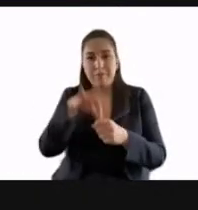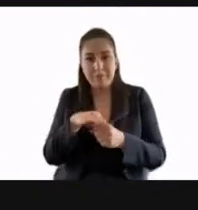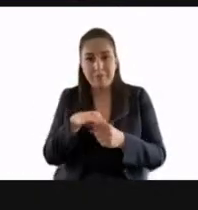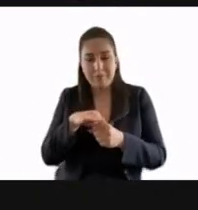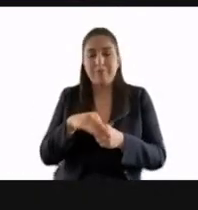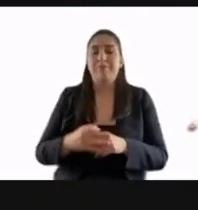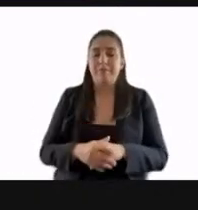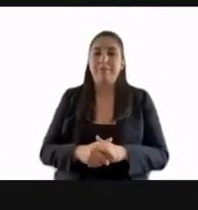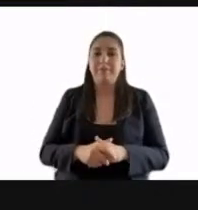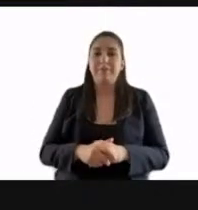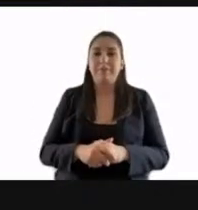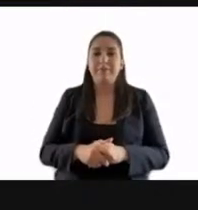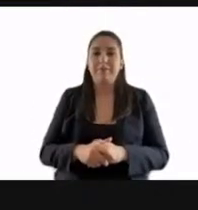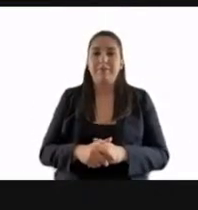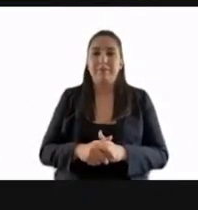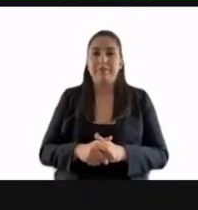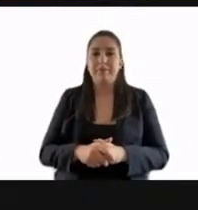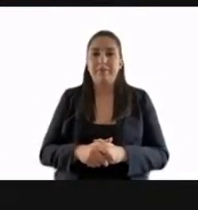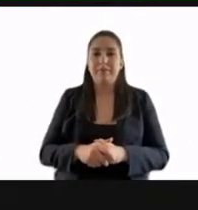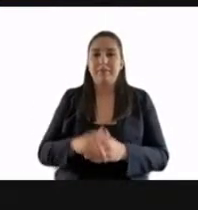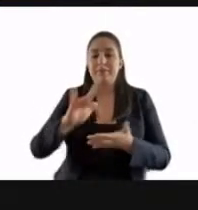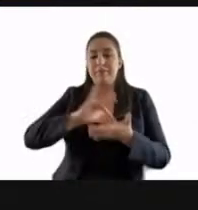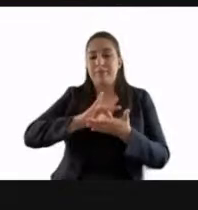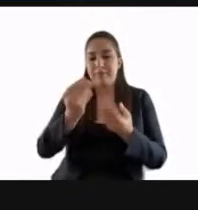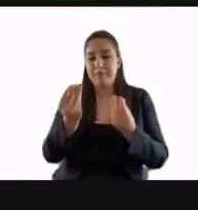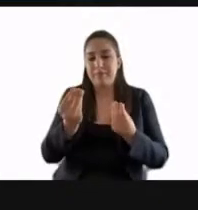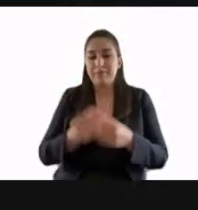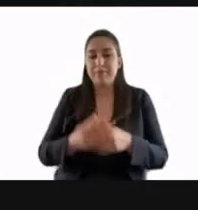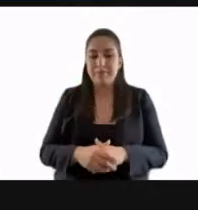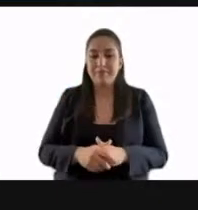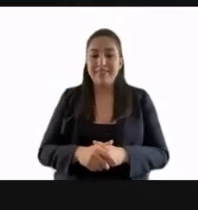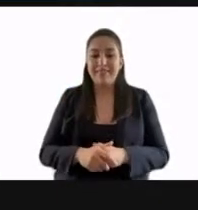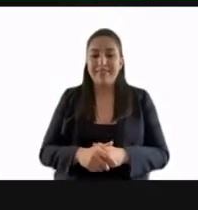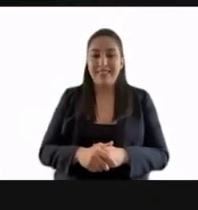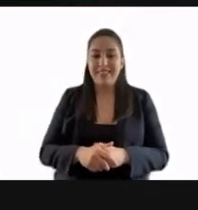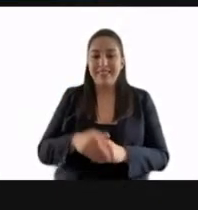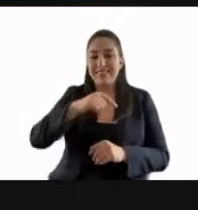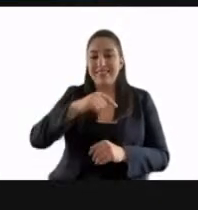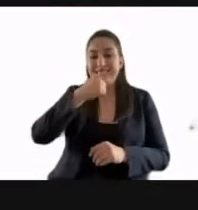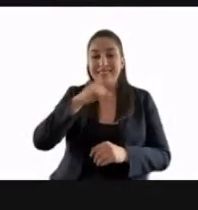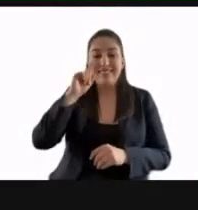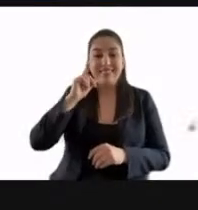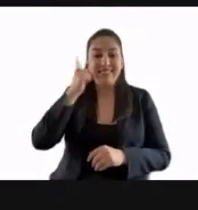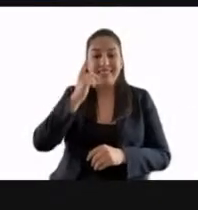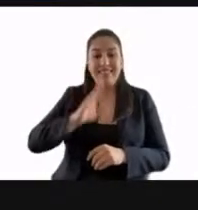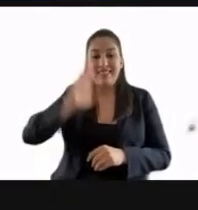tu alma presente. Muchísimas gracias. ¿Alguien más desea hacer uso de la palabra?